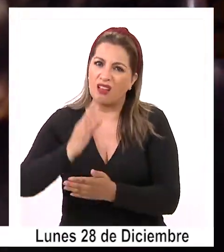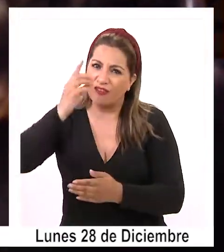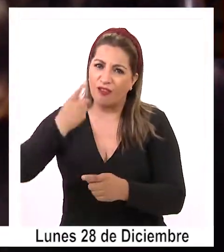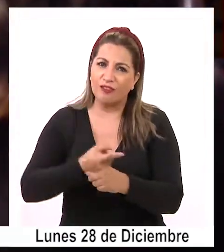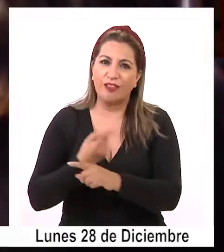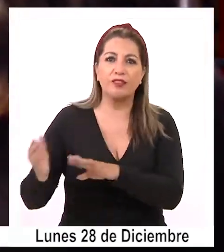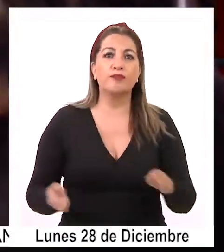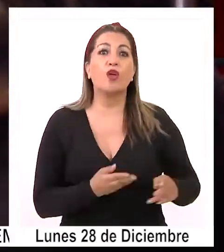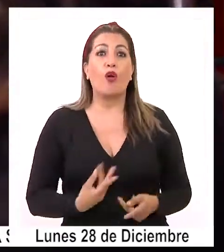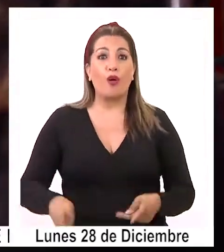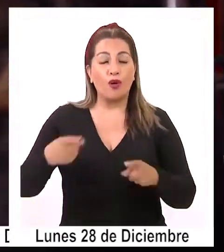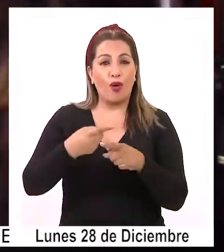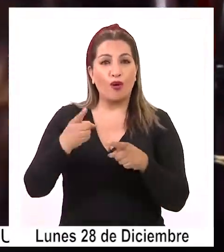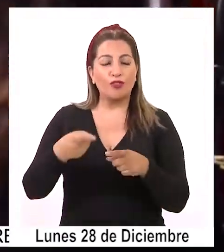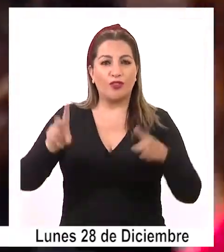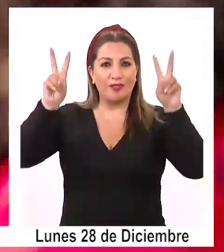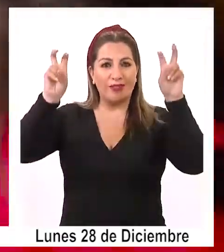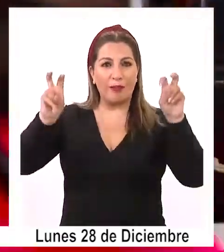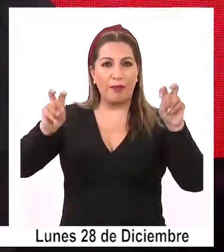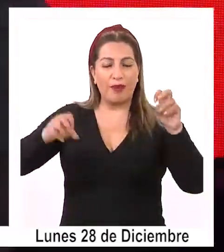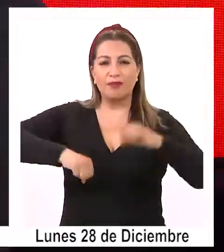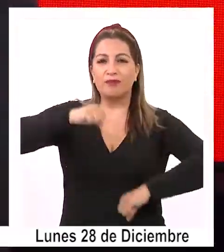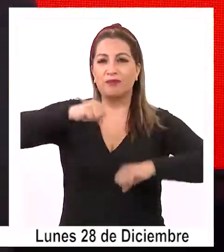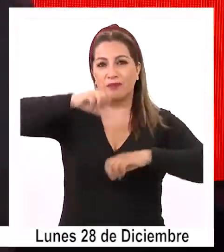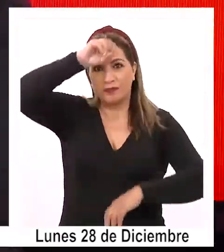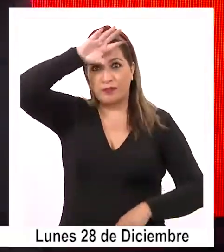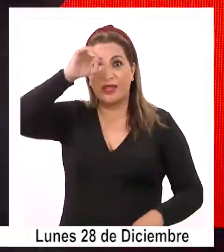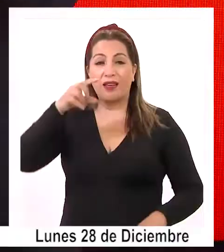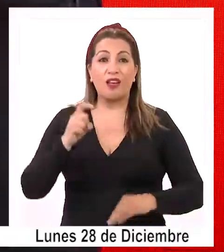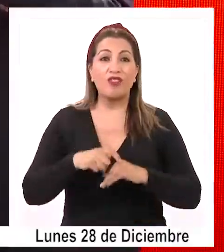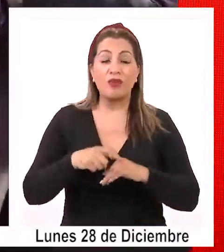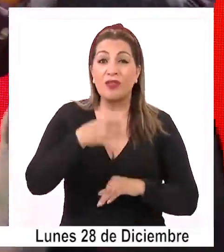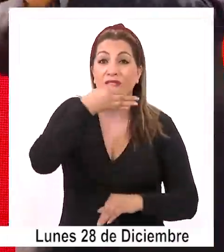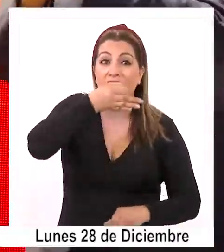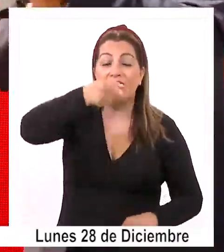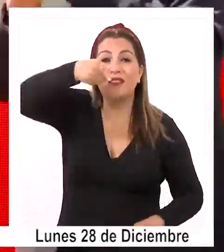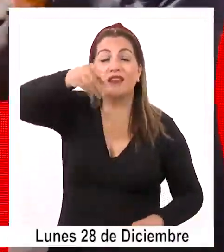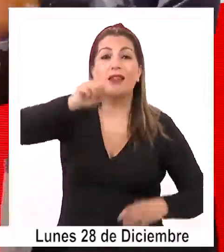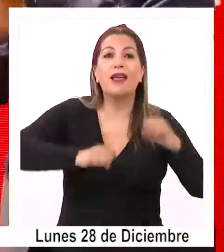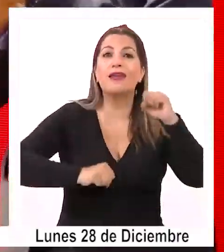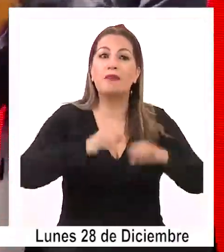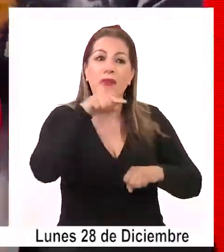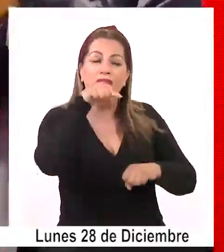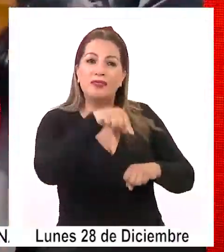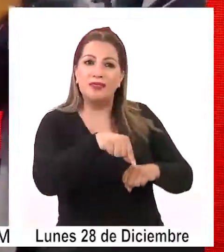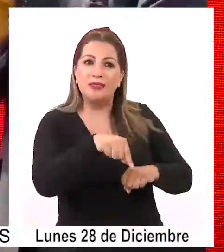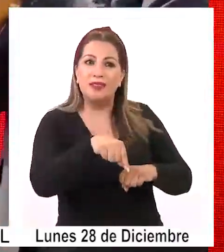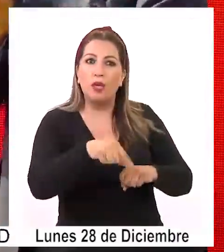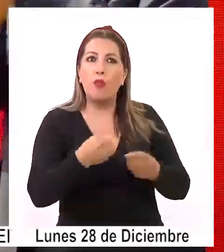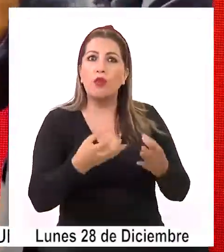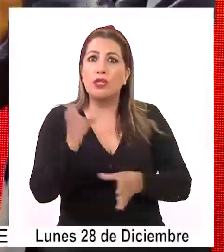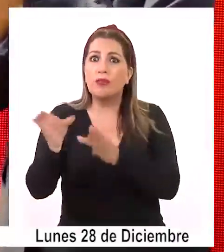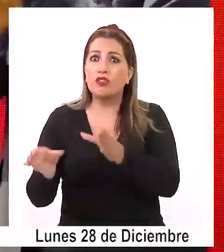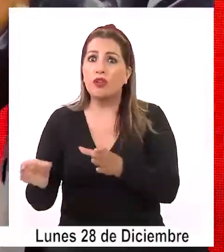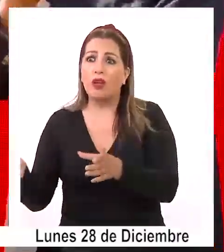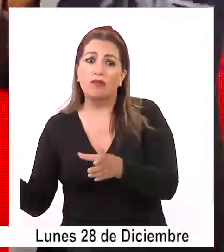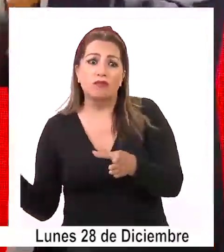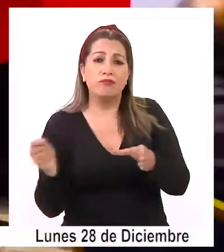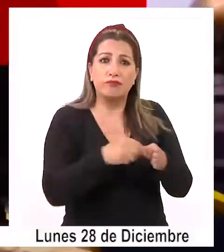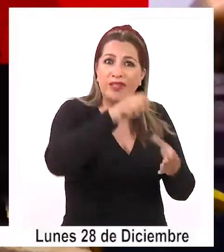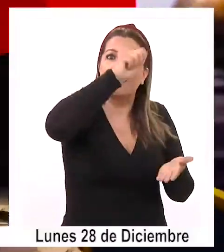Otro aspecto que desde la empresa minera destacan es que estas pymes son las que dan empleo a muchas